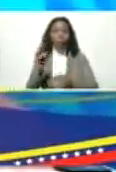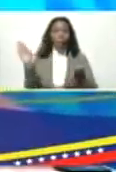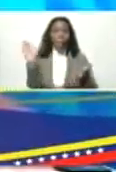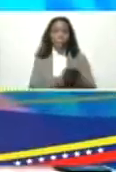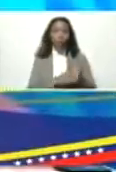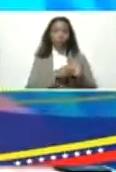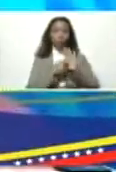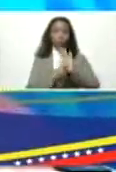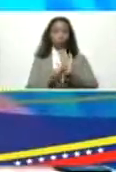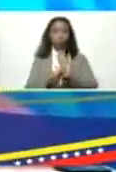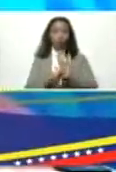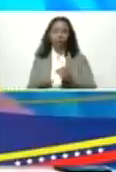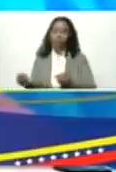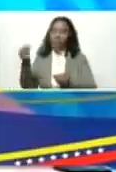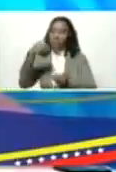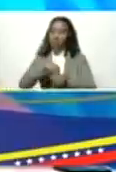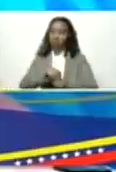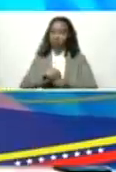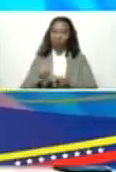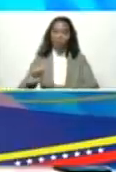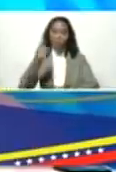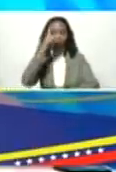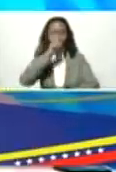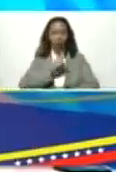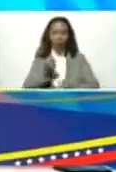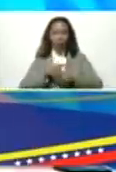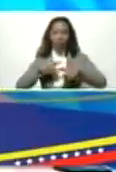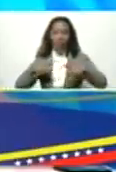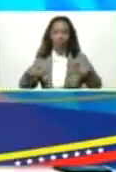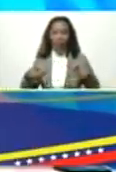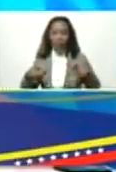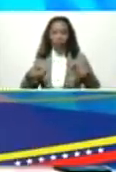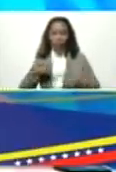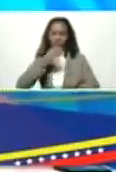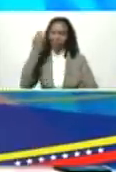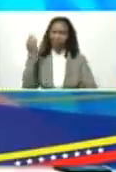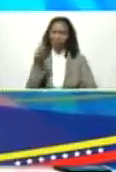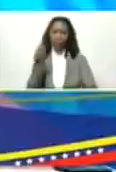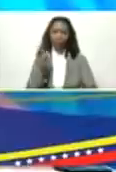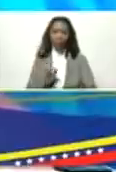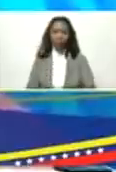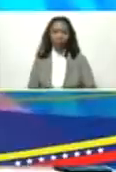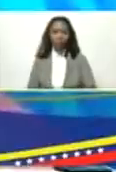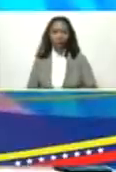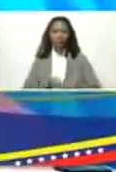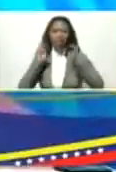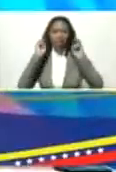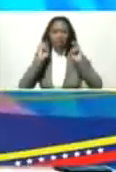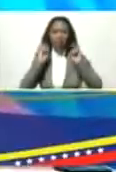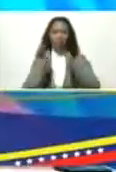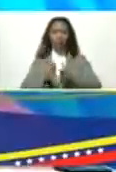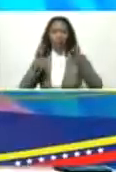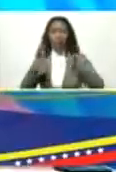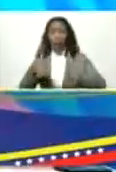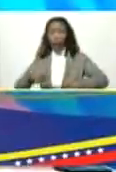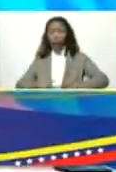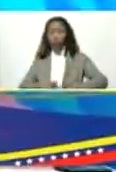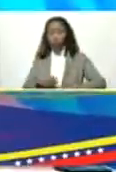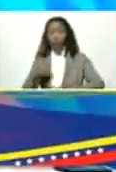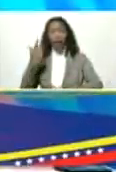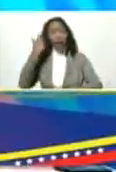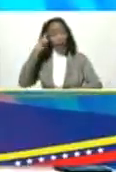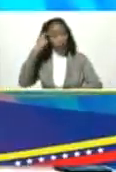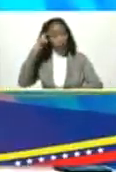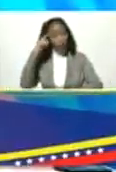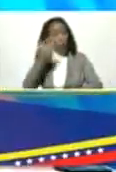dentro del primer año de crecimiento real producto del gran esfuerzo también aquí hay que recordar